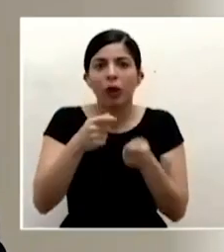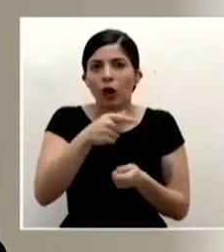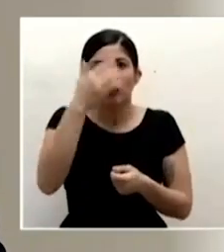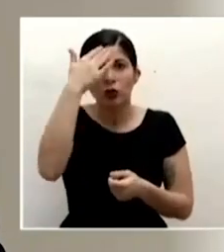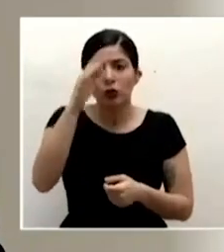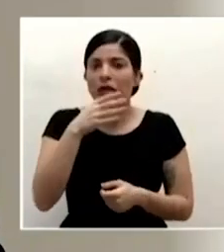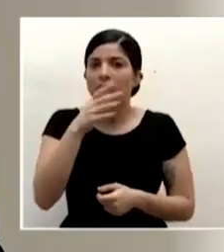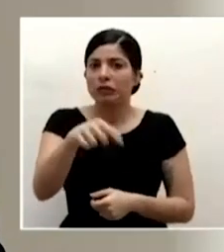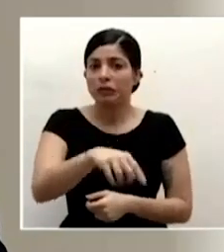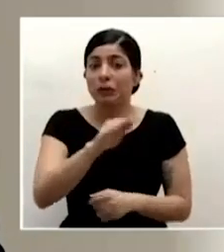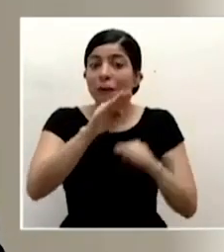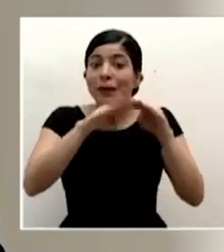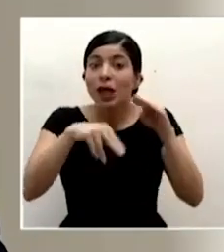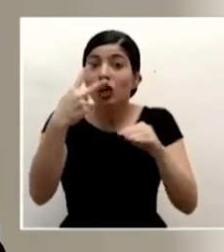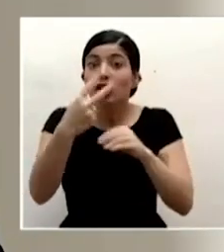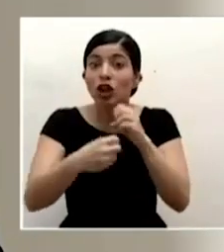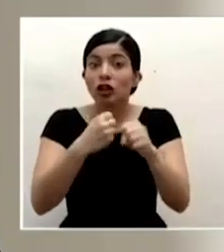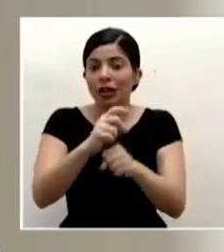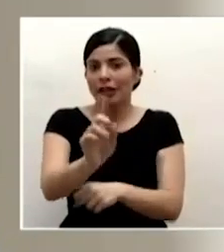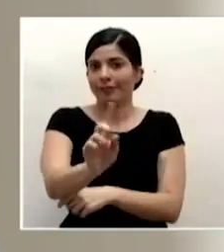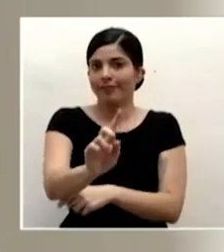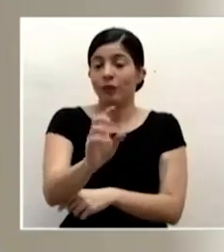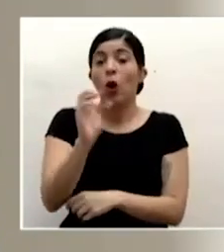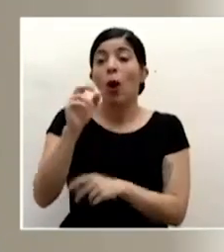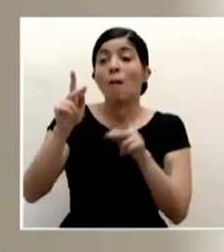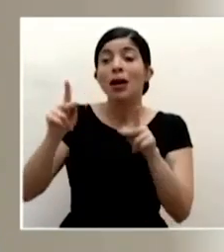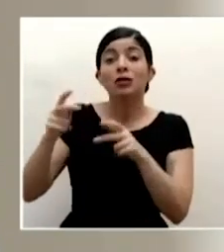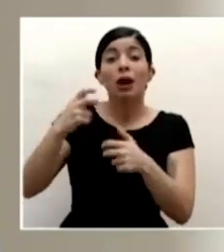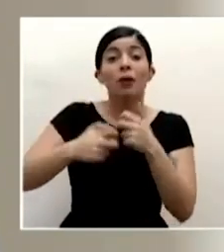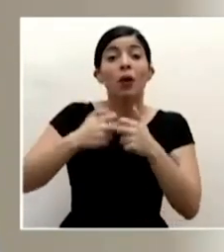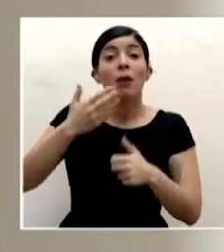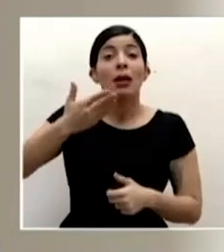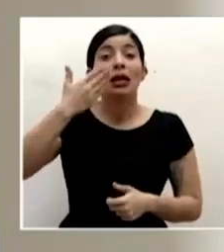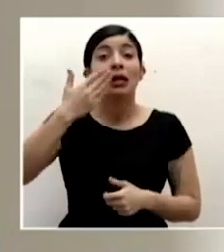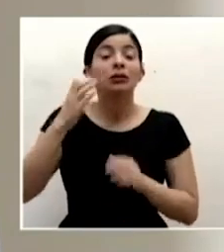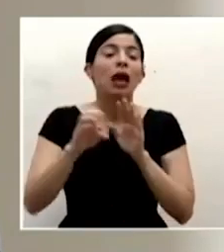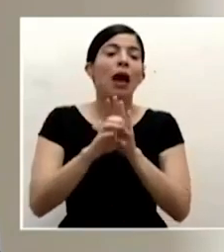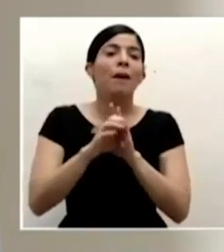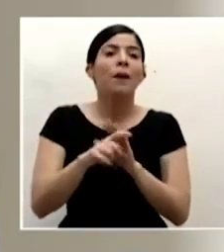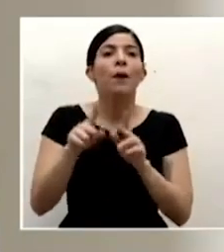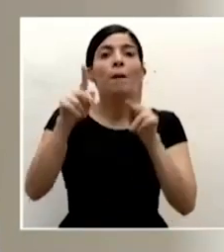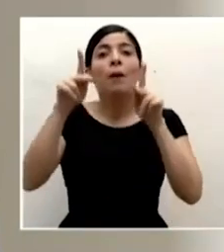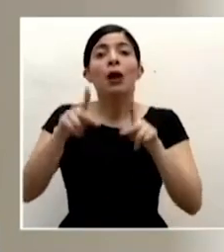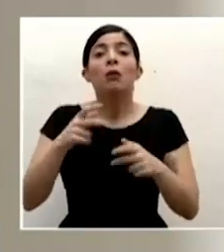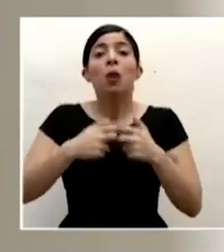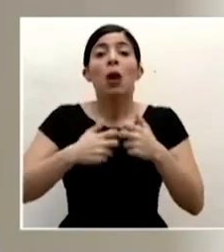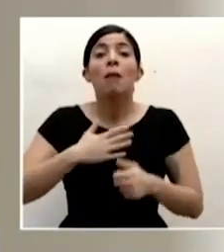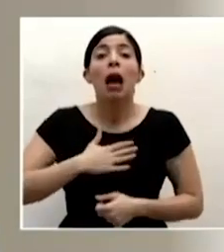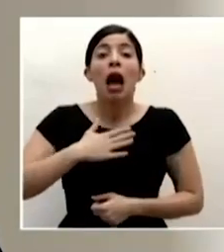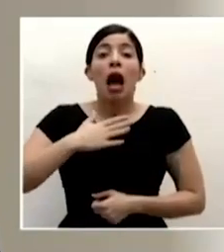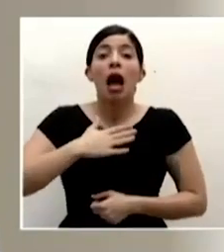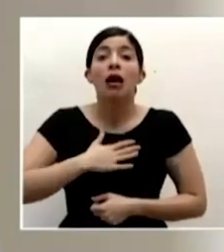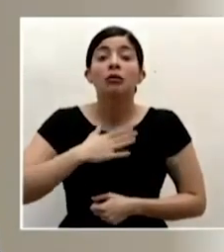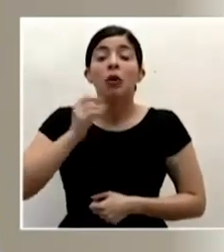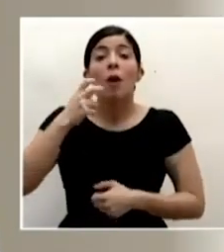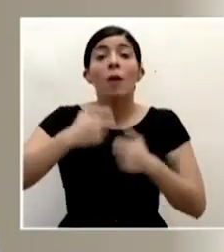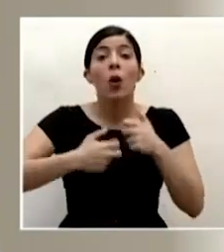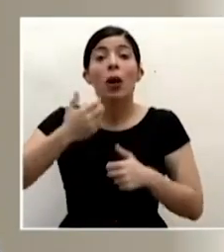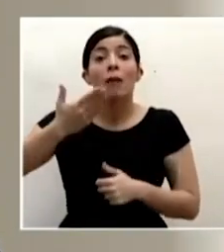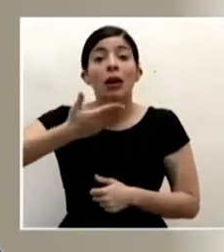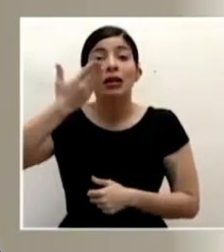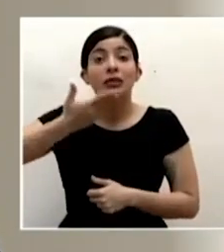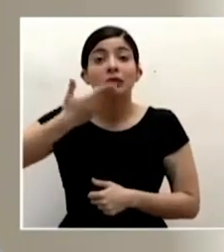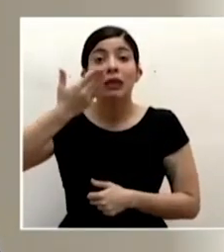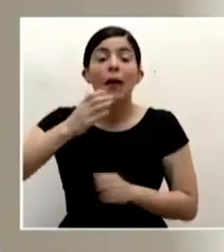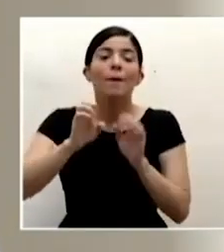es recomendable para personas que tengan problemas respiratorios una persona que tenga un problema de asma un problema de respiración como por